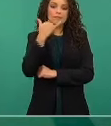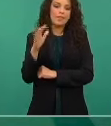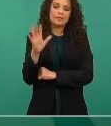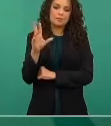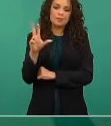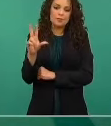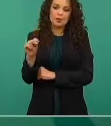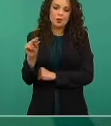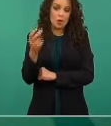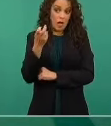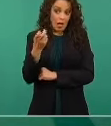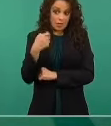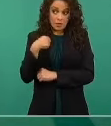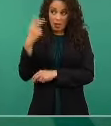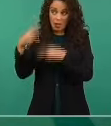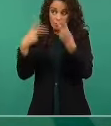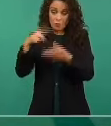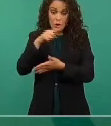No, no vengo a eso.